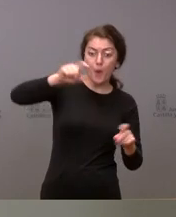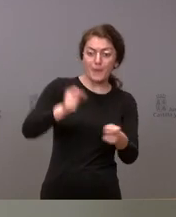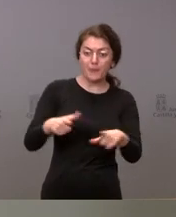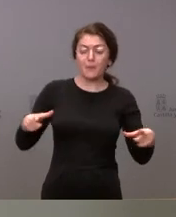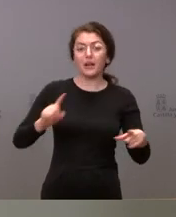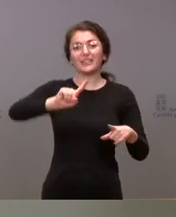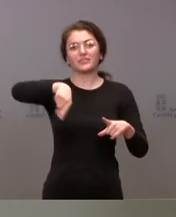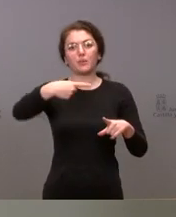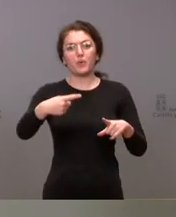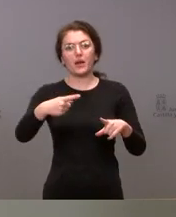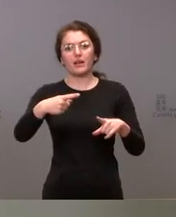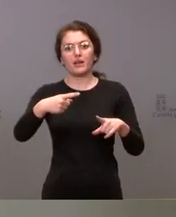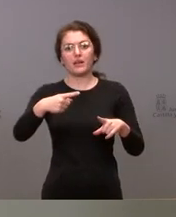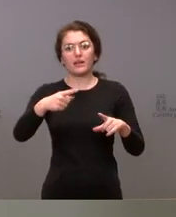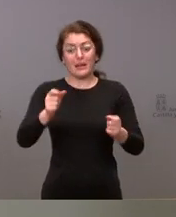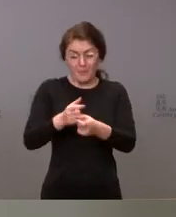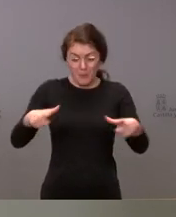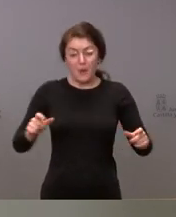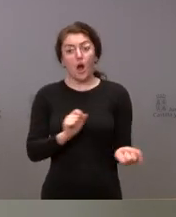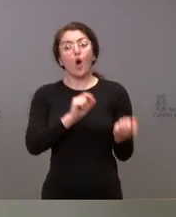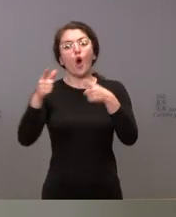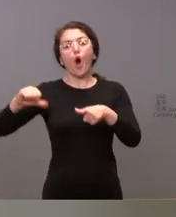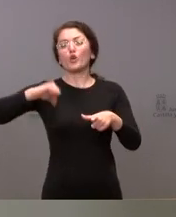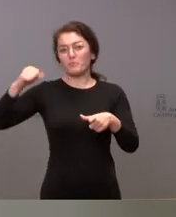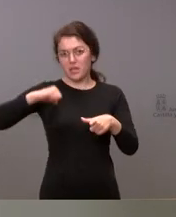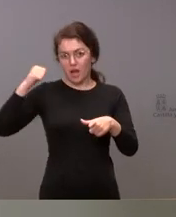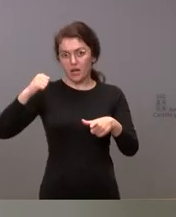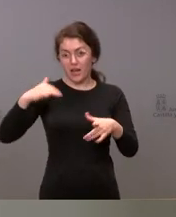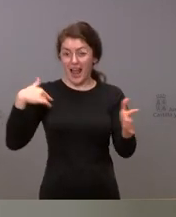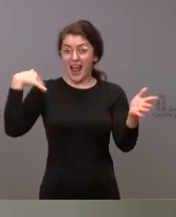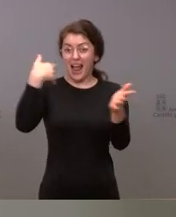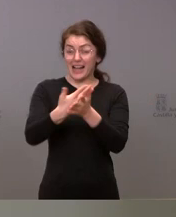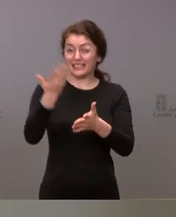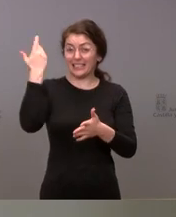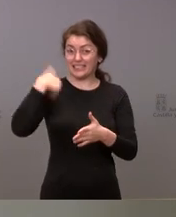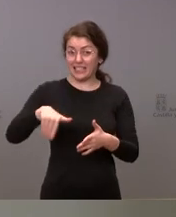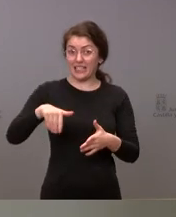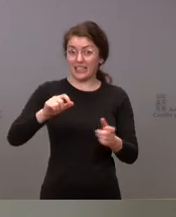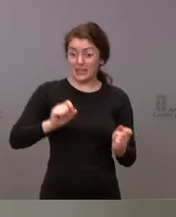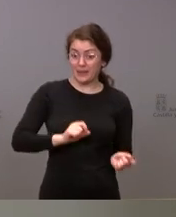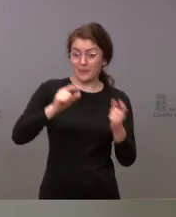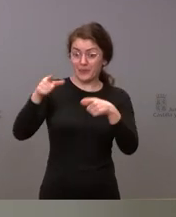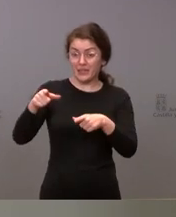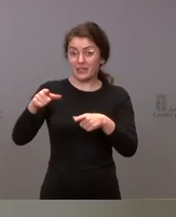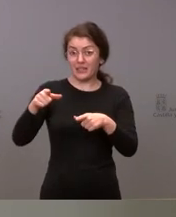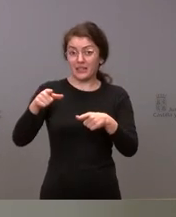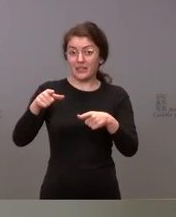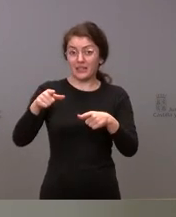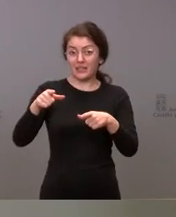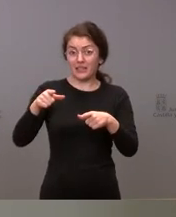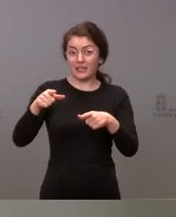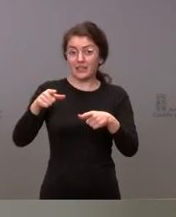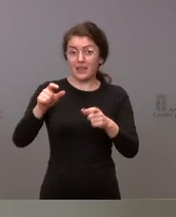una incidencia en la hospitalización y finalmente se sometía a aumento de la incidencia en el número de